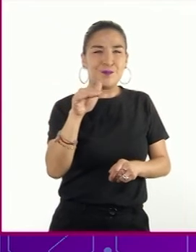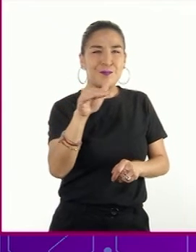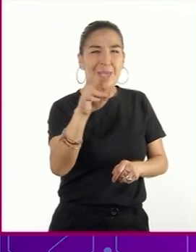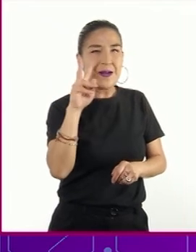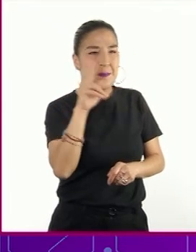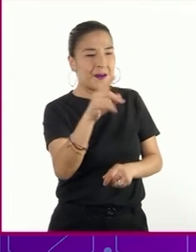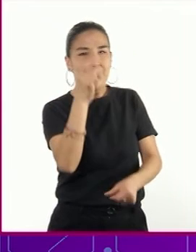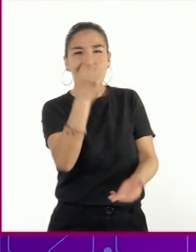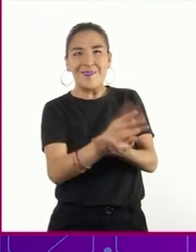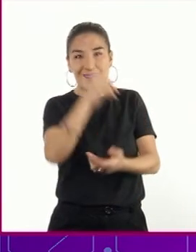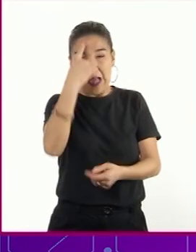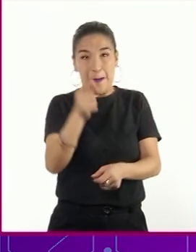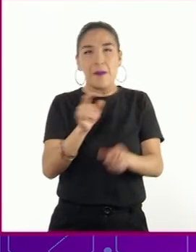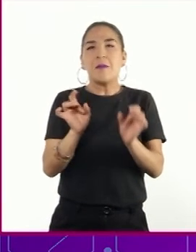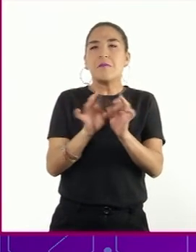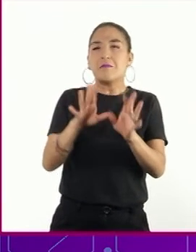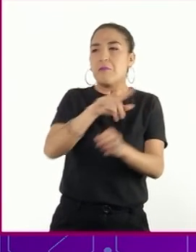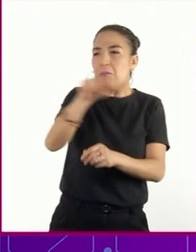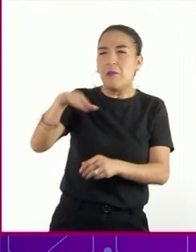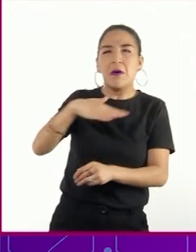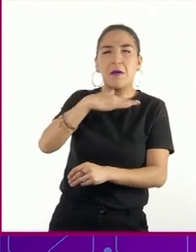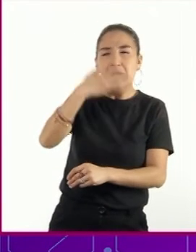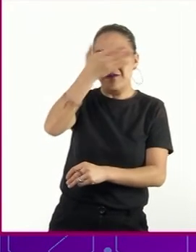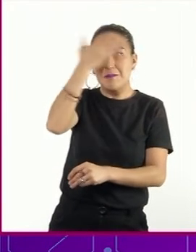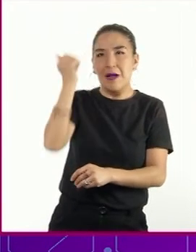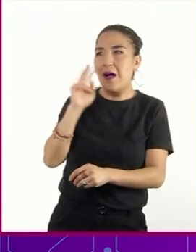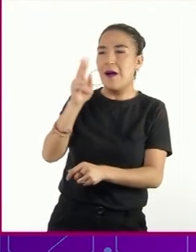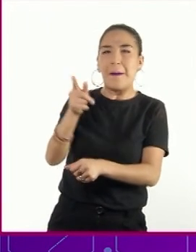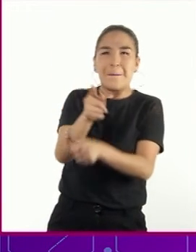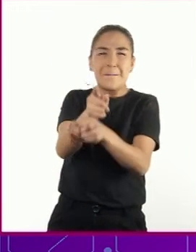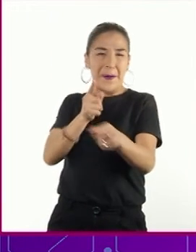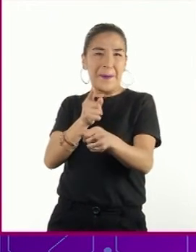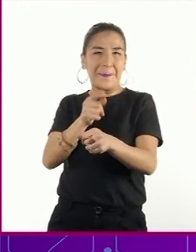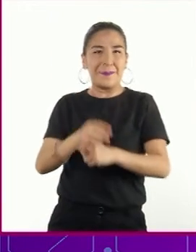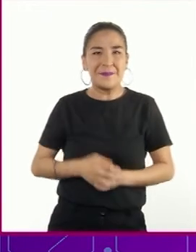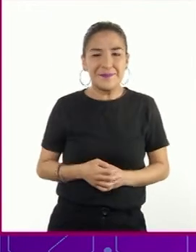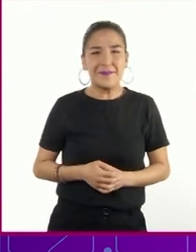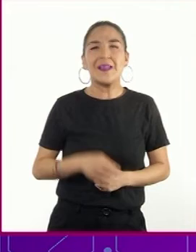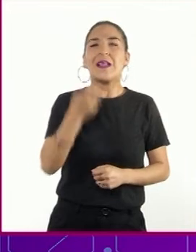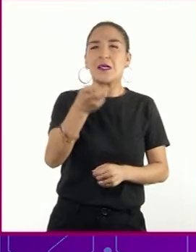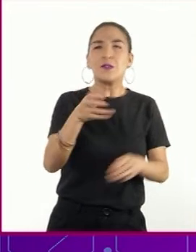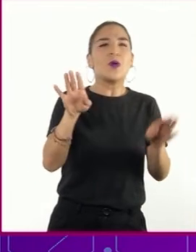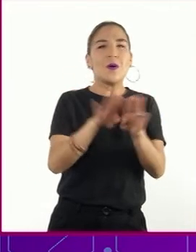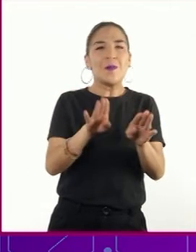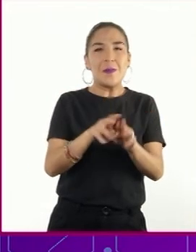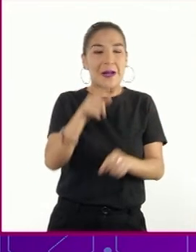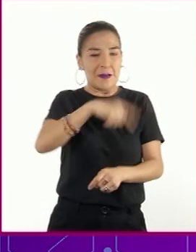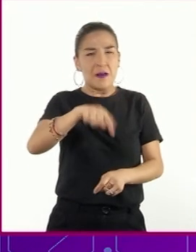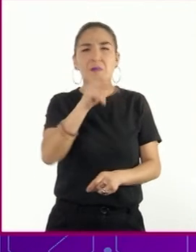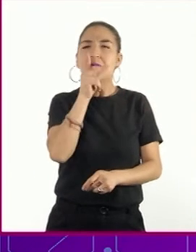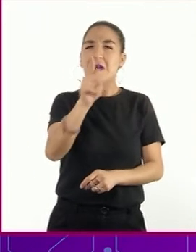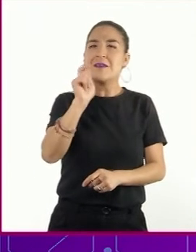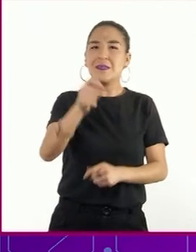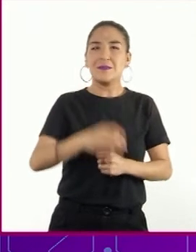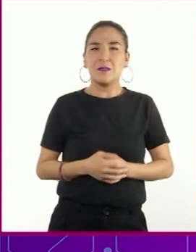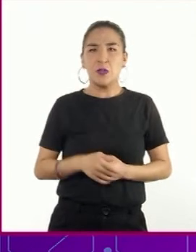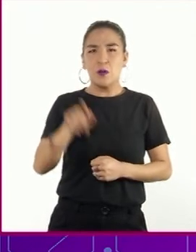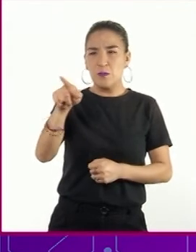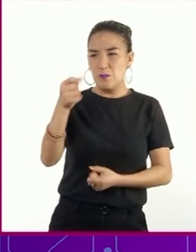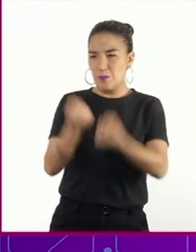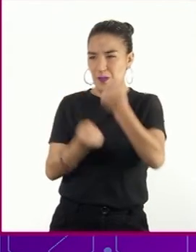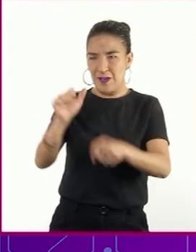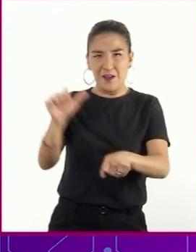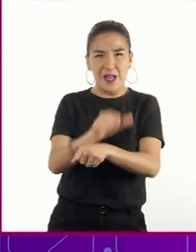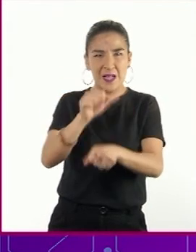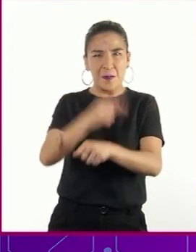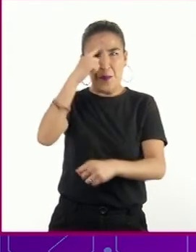así comenzar el bombardeo sorprendiendo a sus enemigos. Curiosamente, en ese momento las palabras conductor de carro